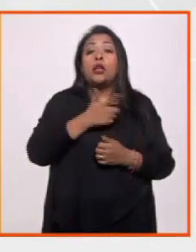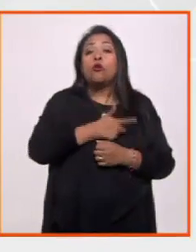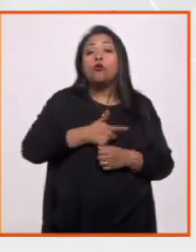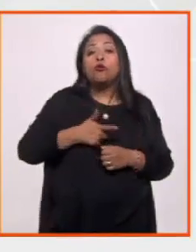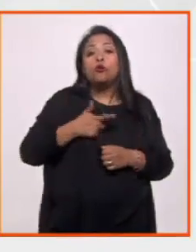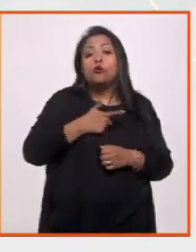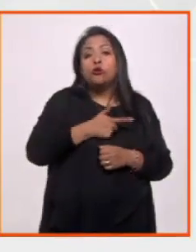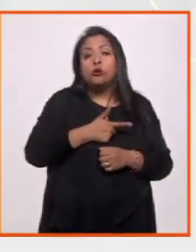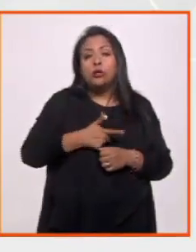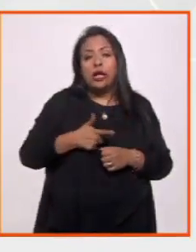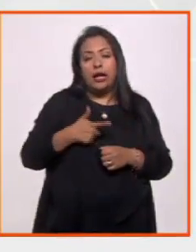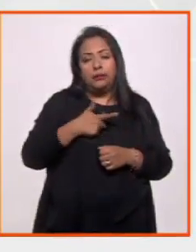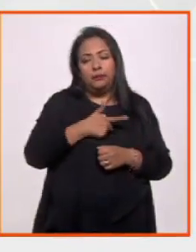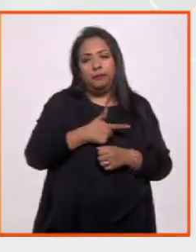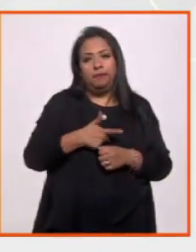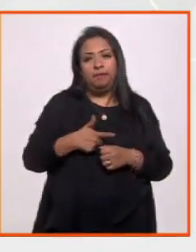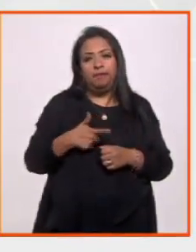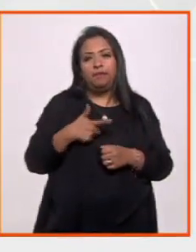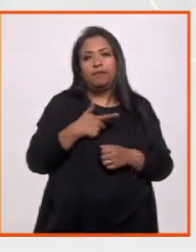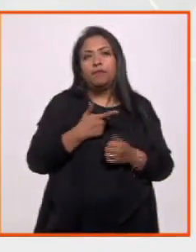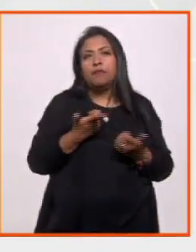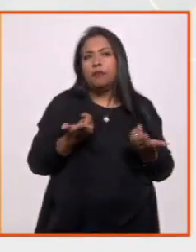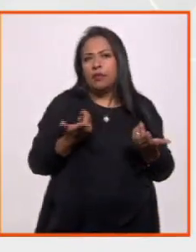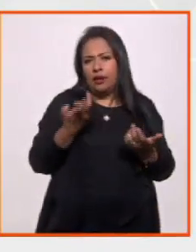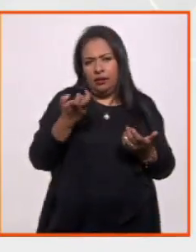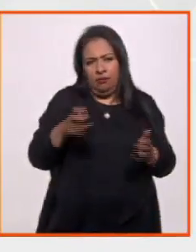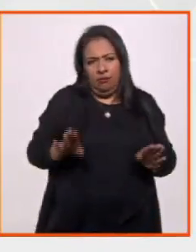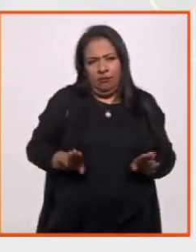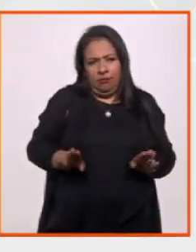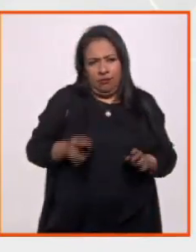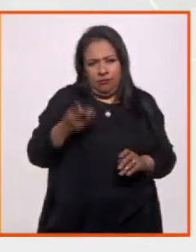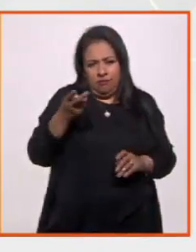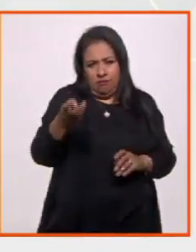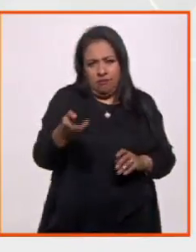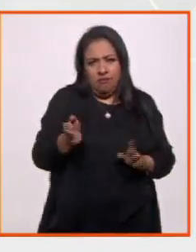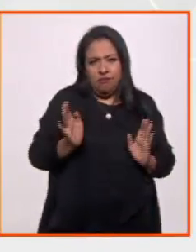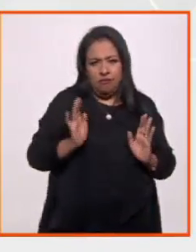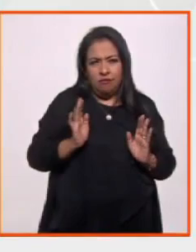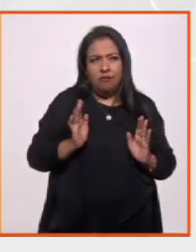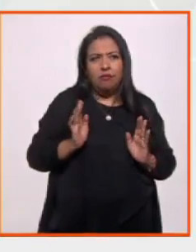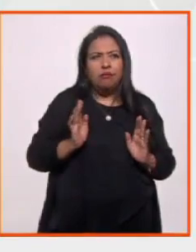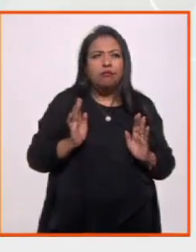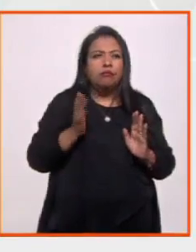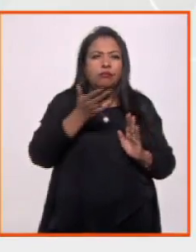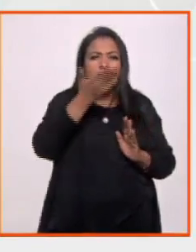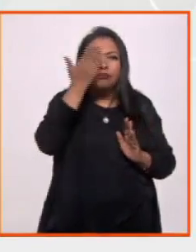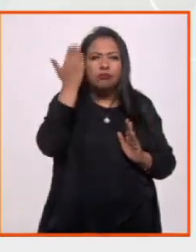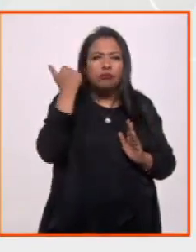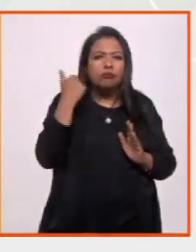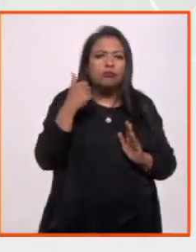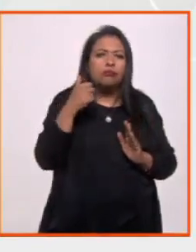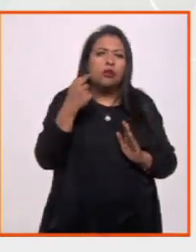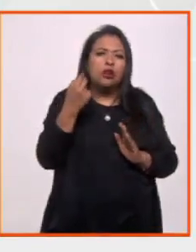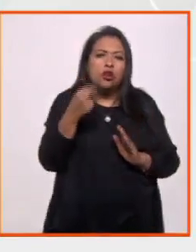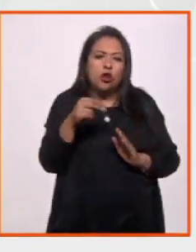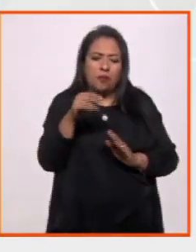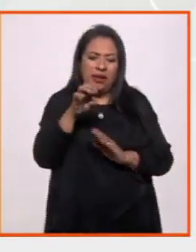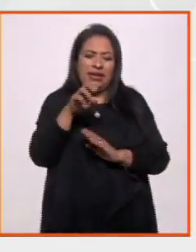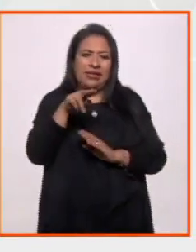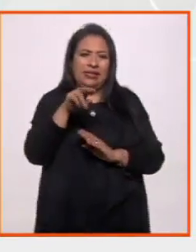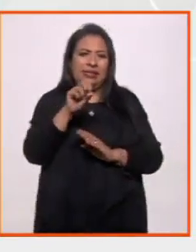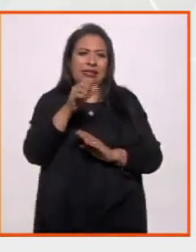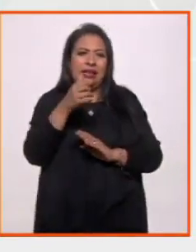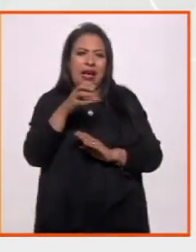ese tono a mí, no sé si llamarlo ensayo,